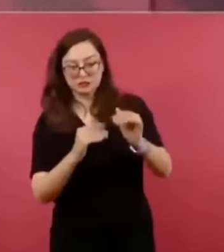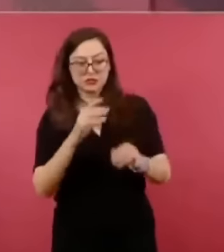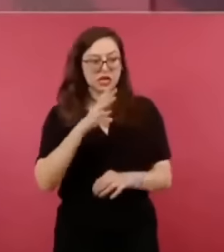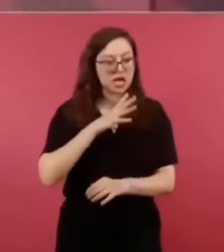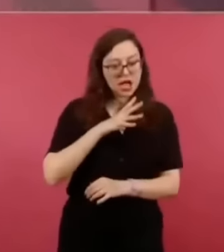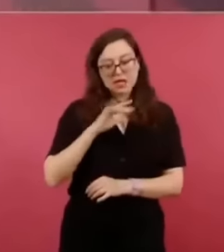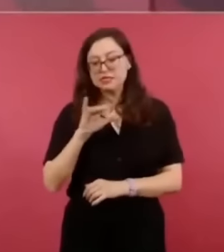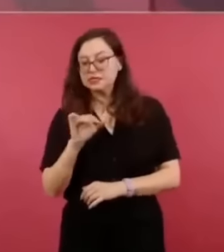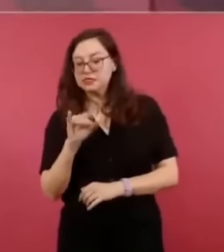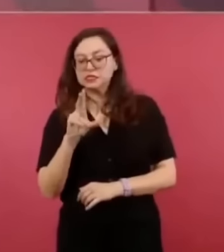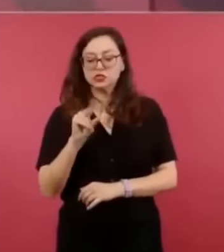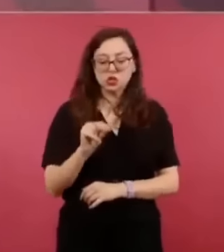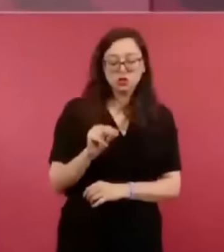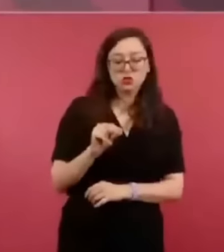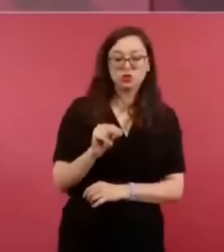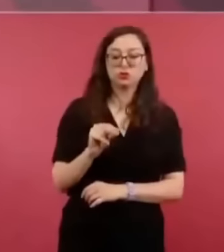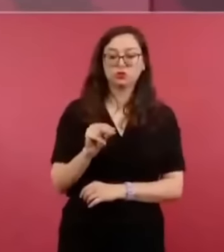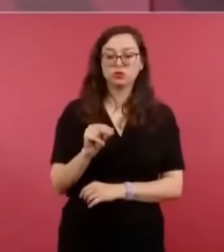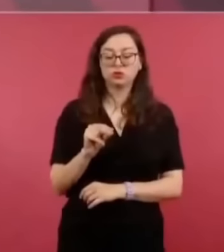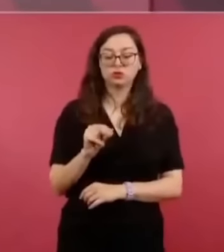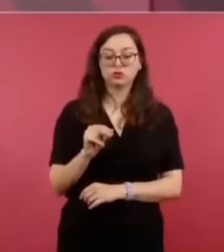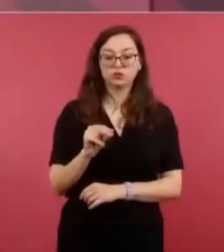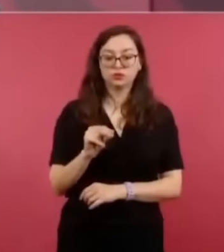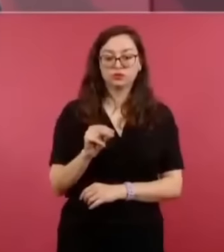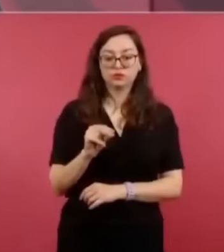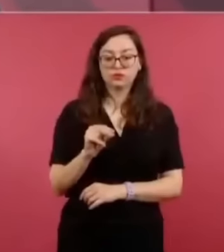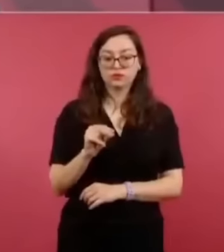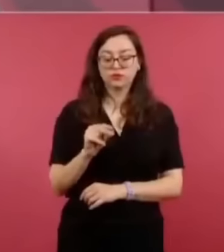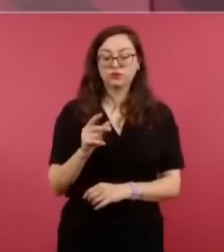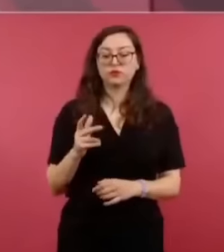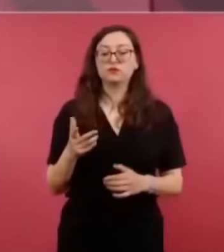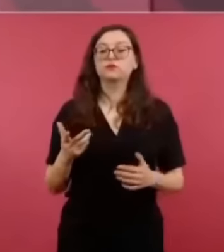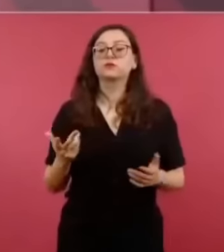a saber